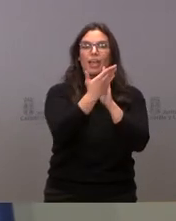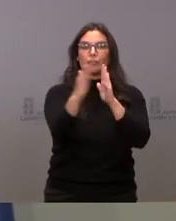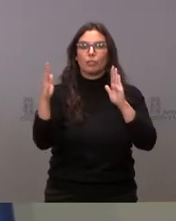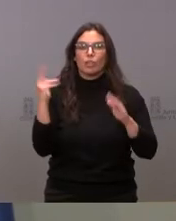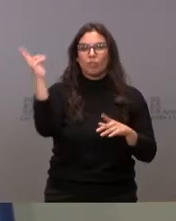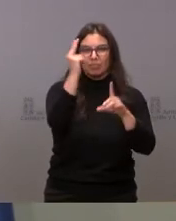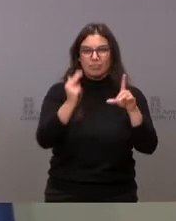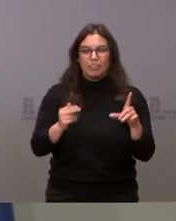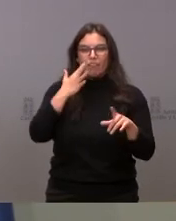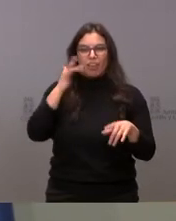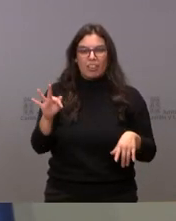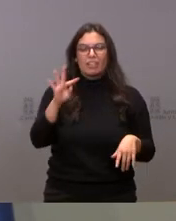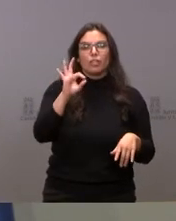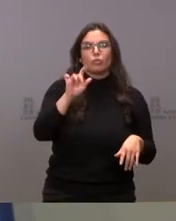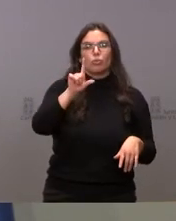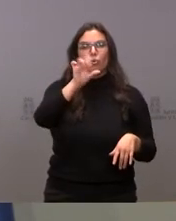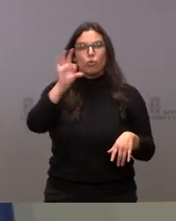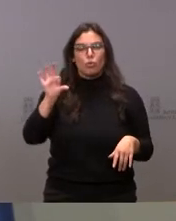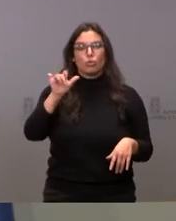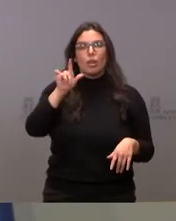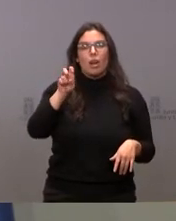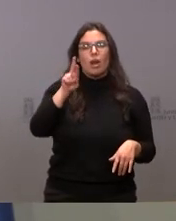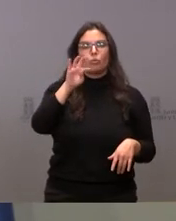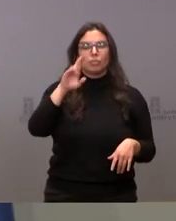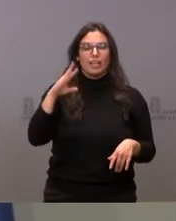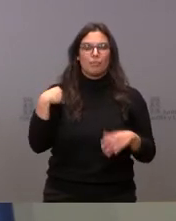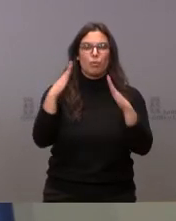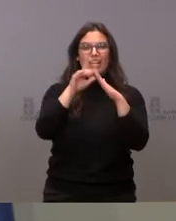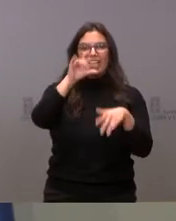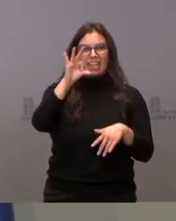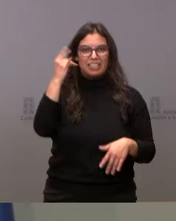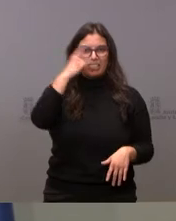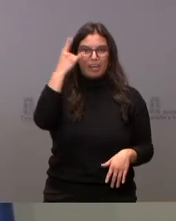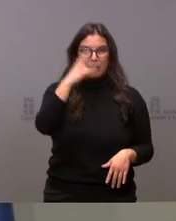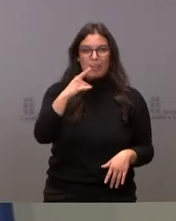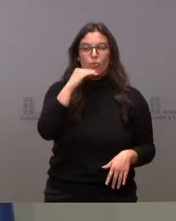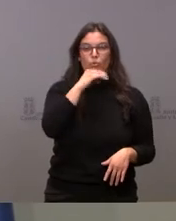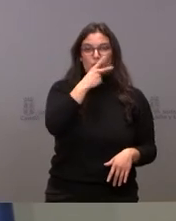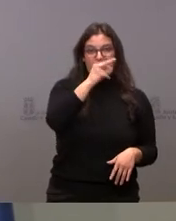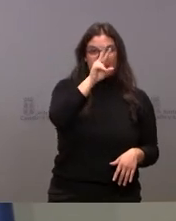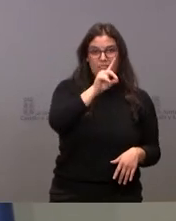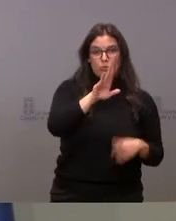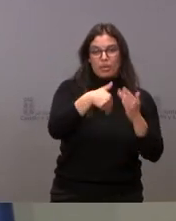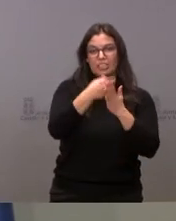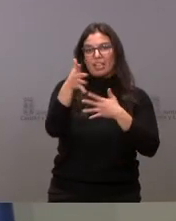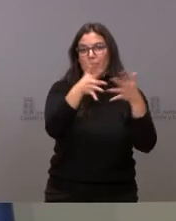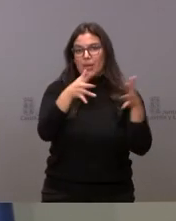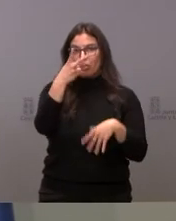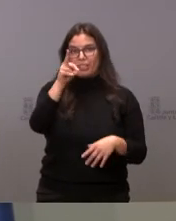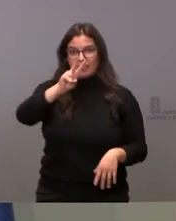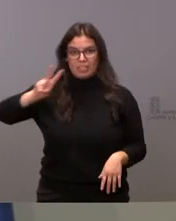obra gráfica, en la Casa Lys, en Salamanca, desde octubre de 2021 a marzo de 2022.